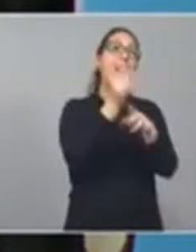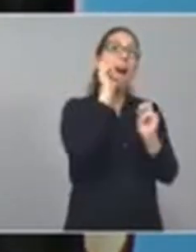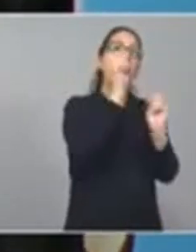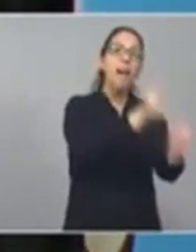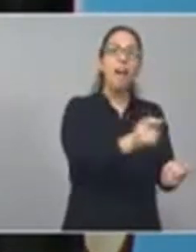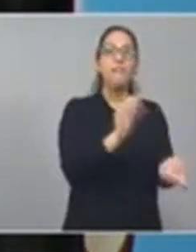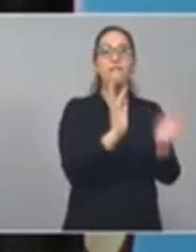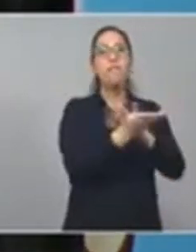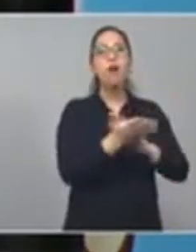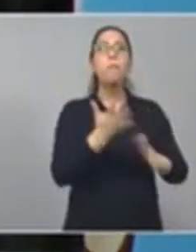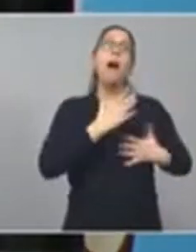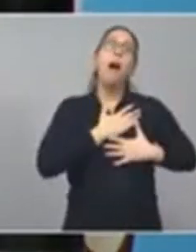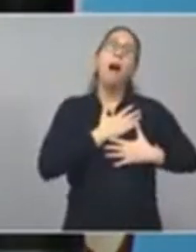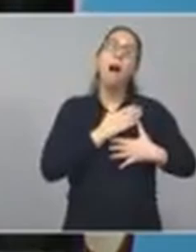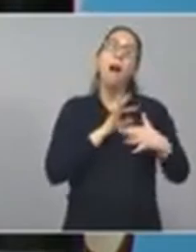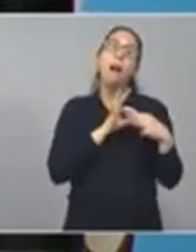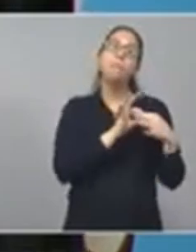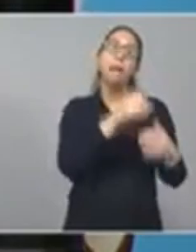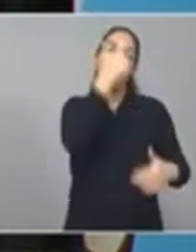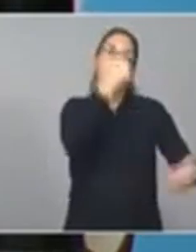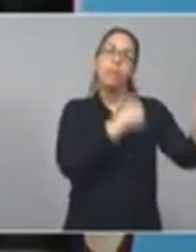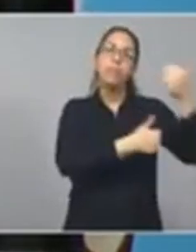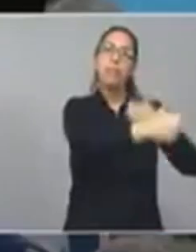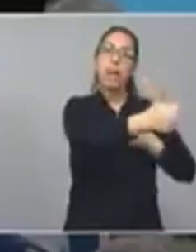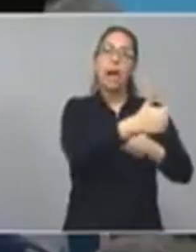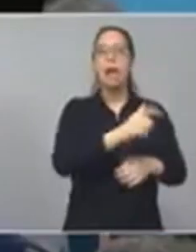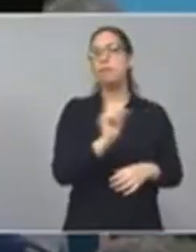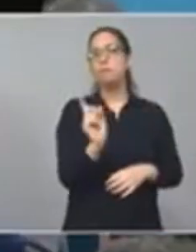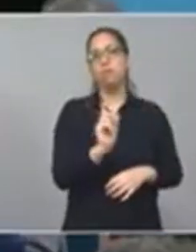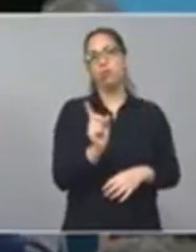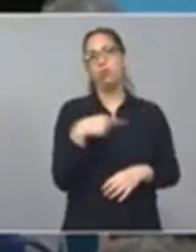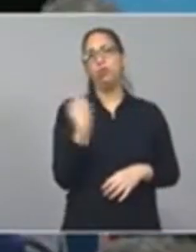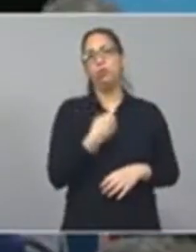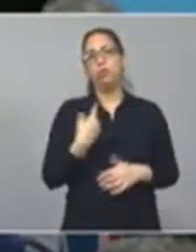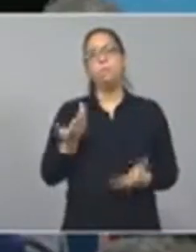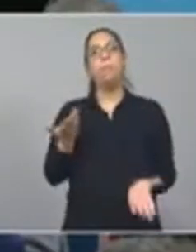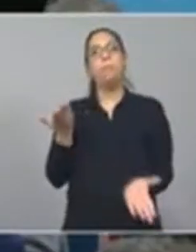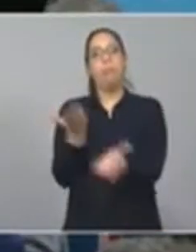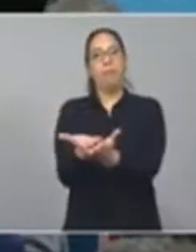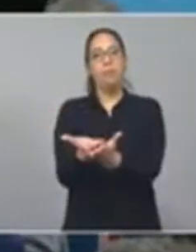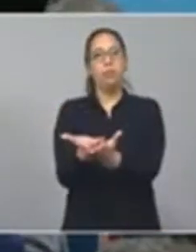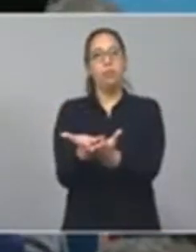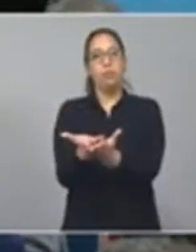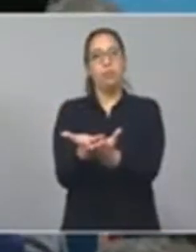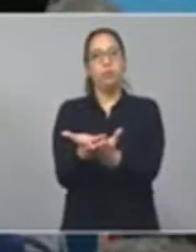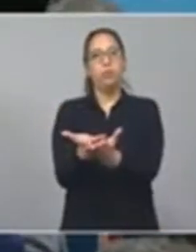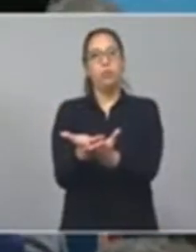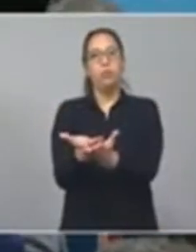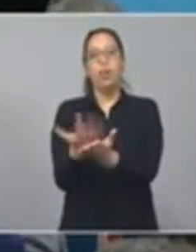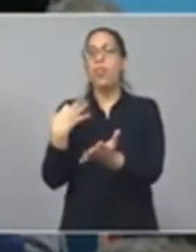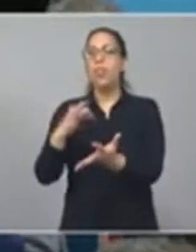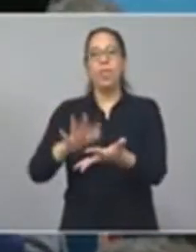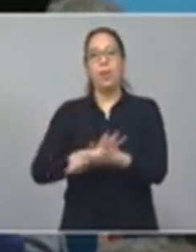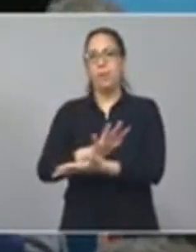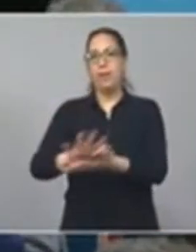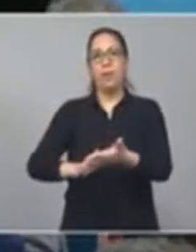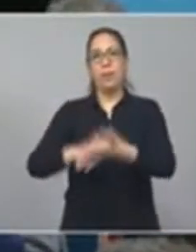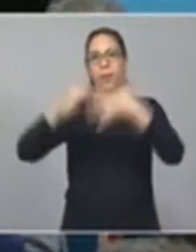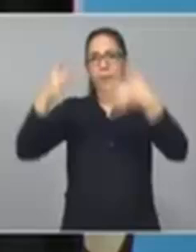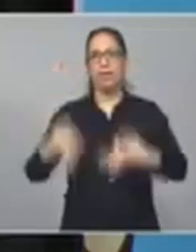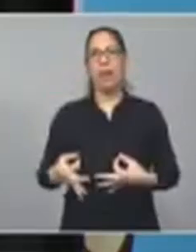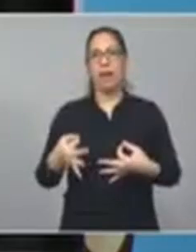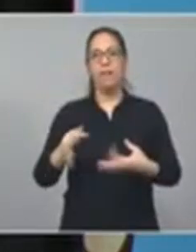acto humanitario, nosotros pedimos, por supuesto, que esto se resuelva como corresponde,